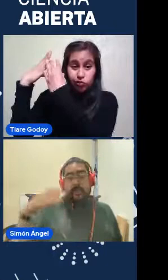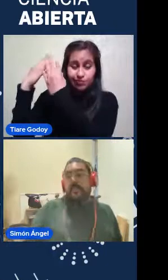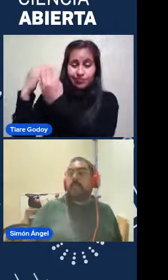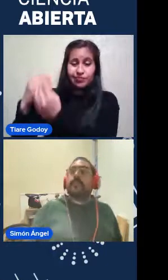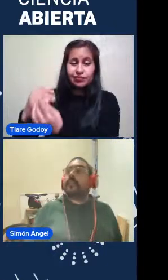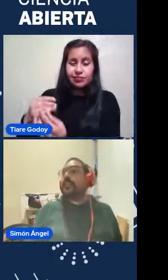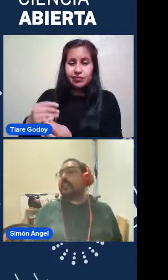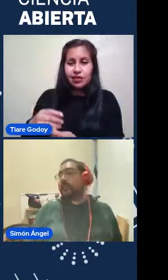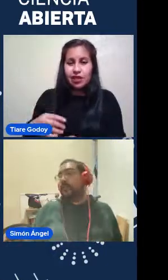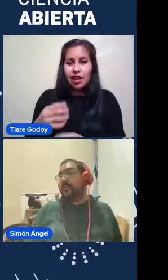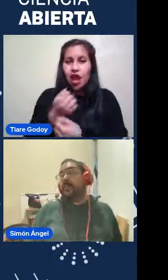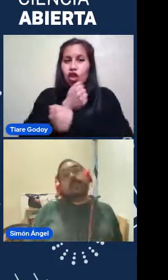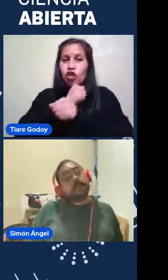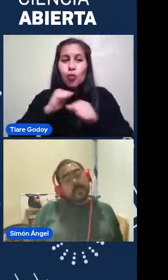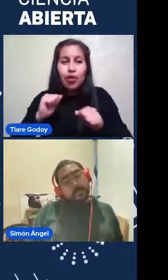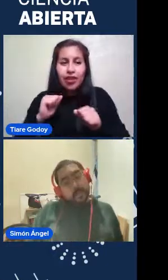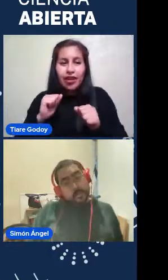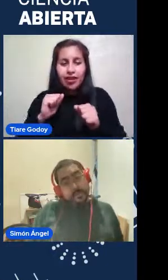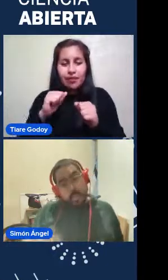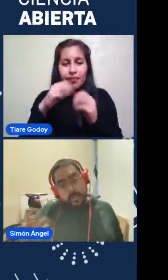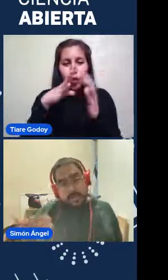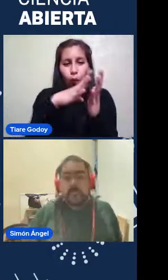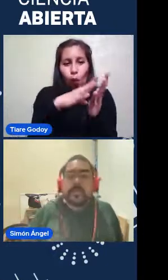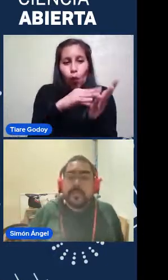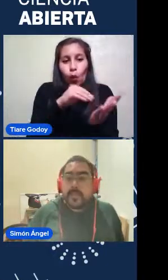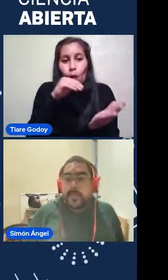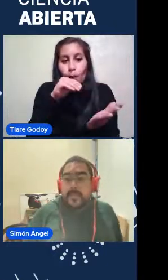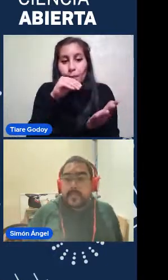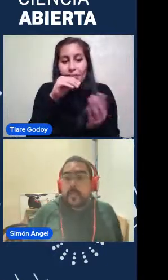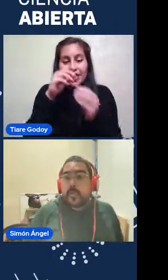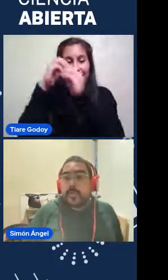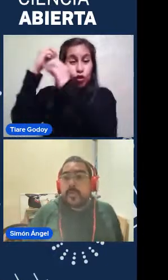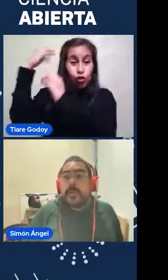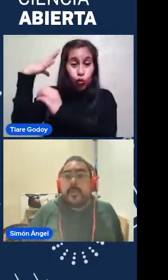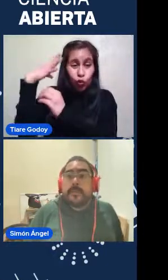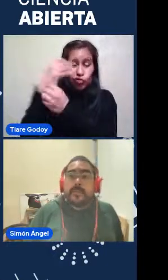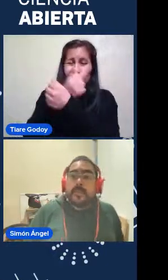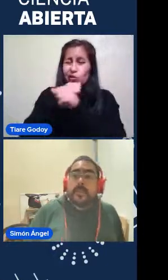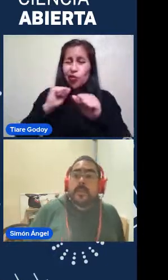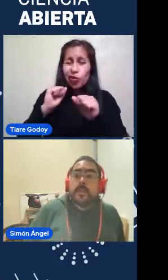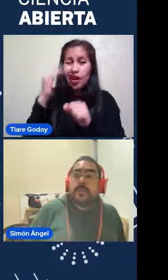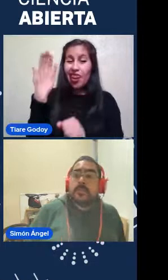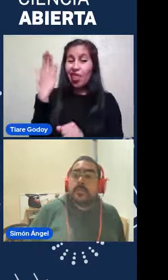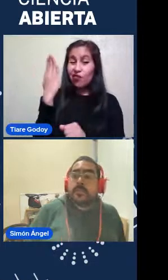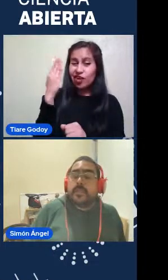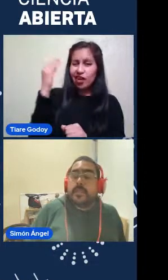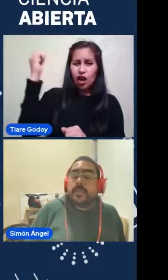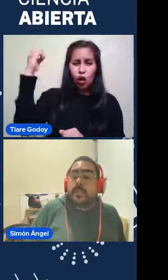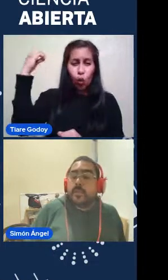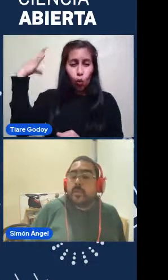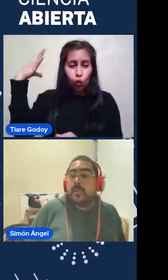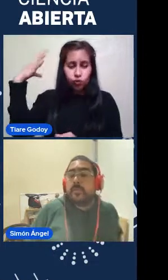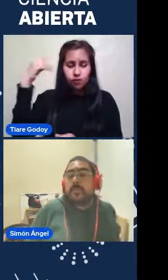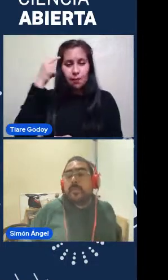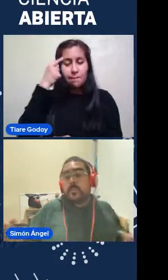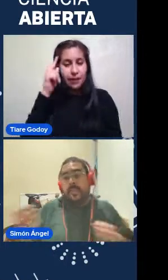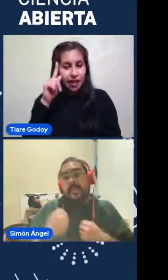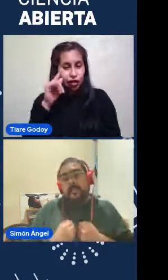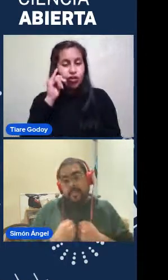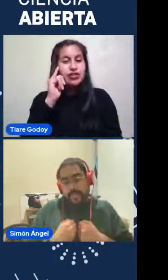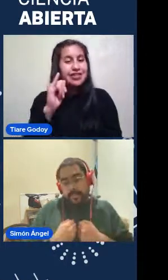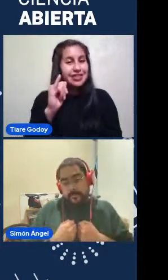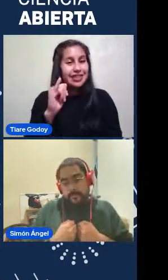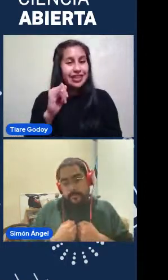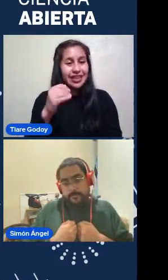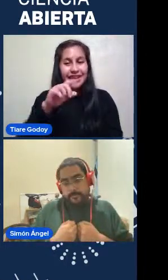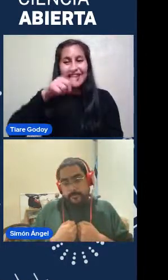absorber Ni reflejar La luz Por lo mismo No la vemos Y se llama materia oscura Pero sin embargo Si interactúa Por medio De